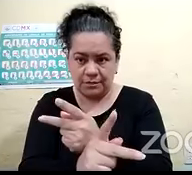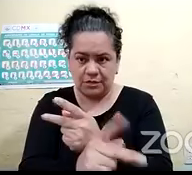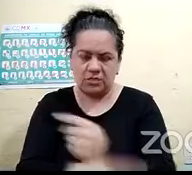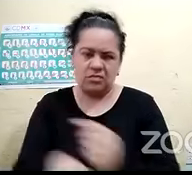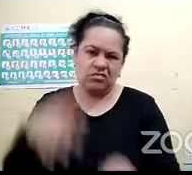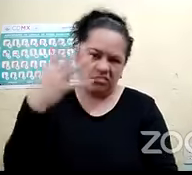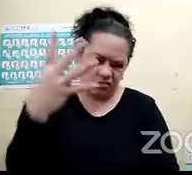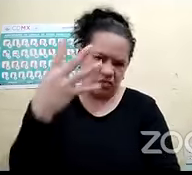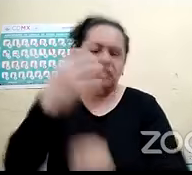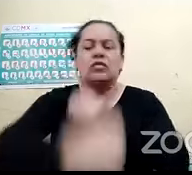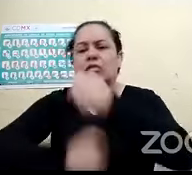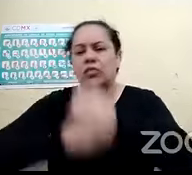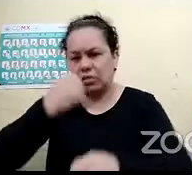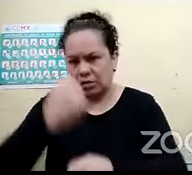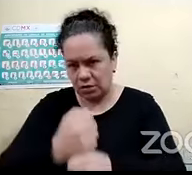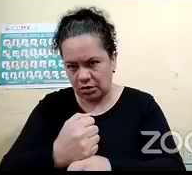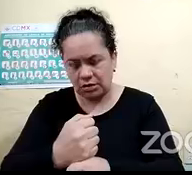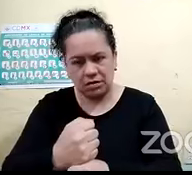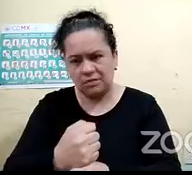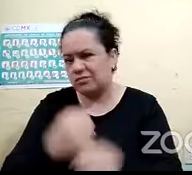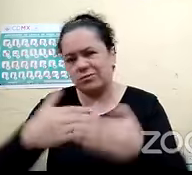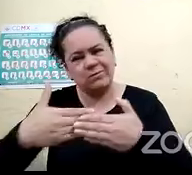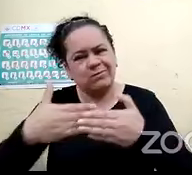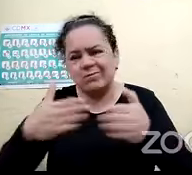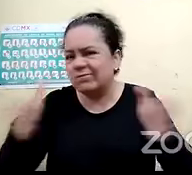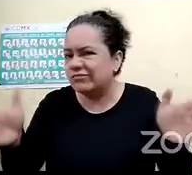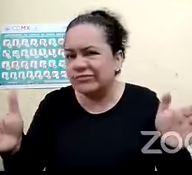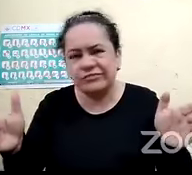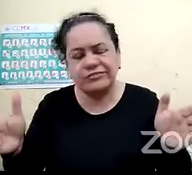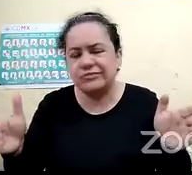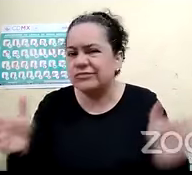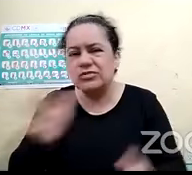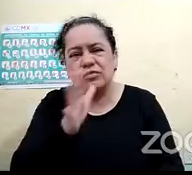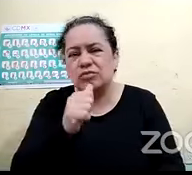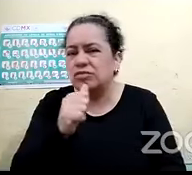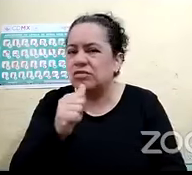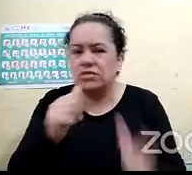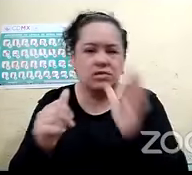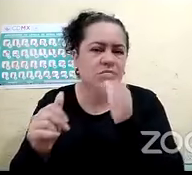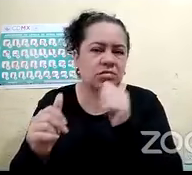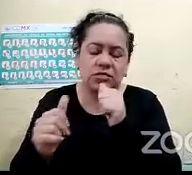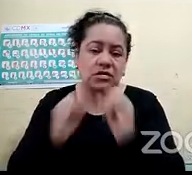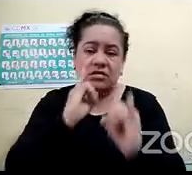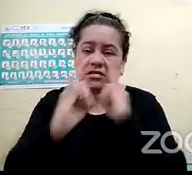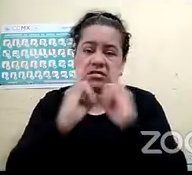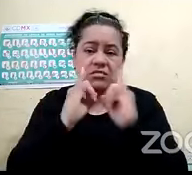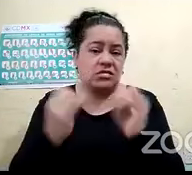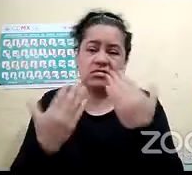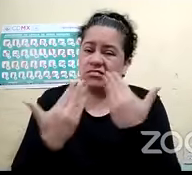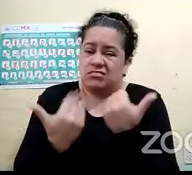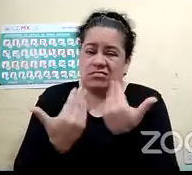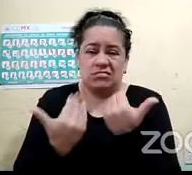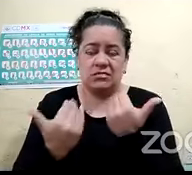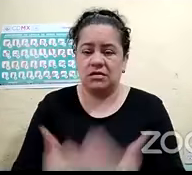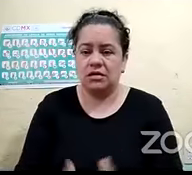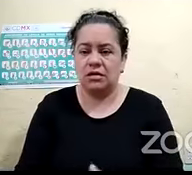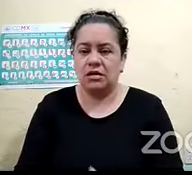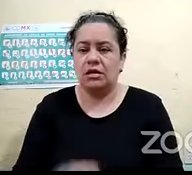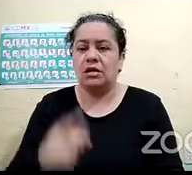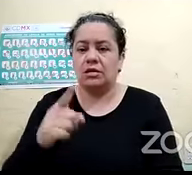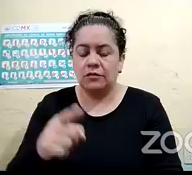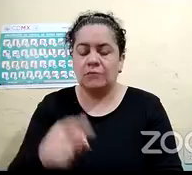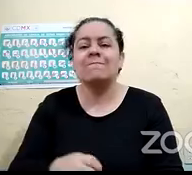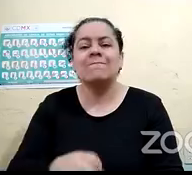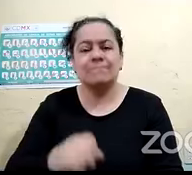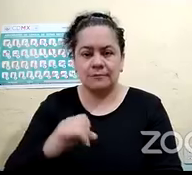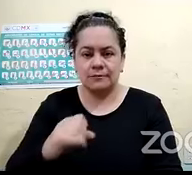años porque no se me abrían las puertas. Y, bueno, ya finalmente, gracias a que aprendí a manejar la computadora